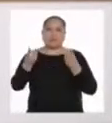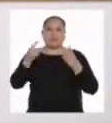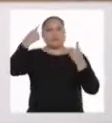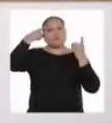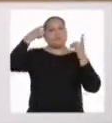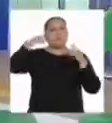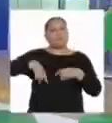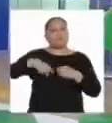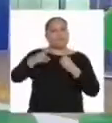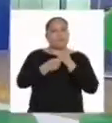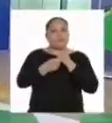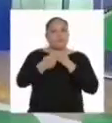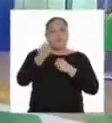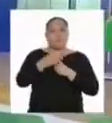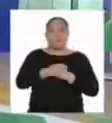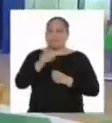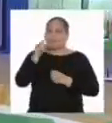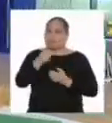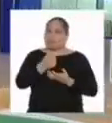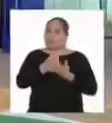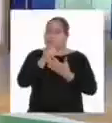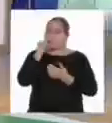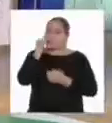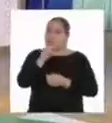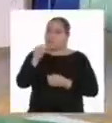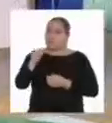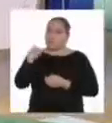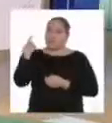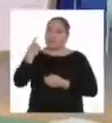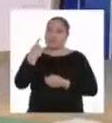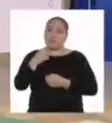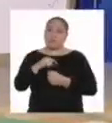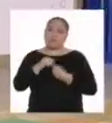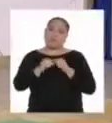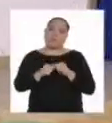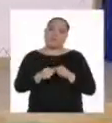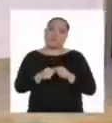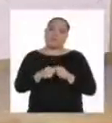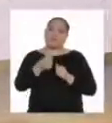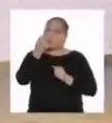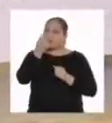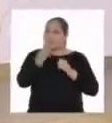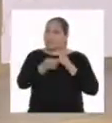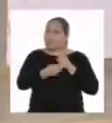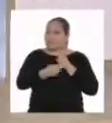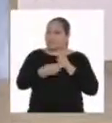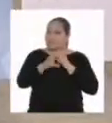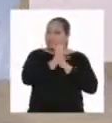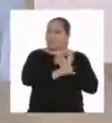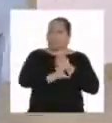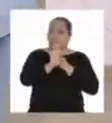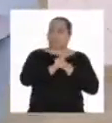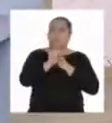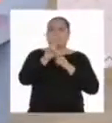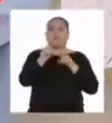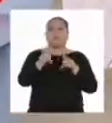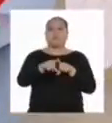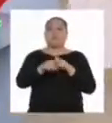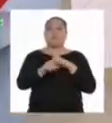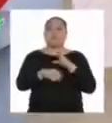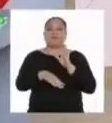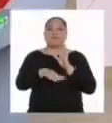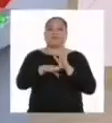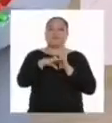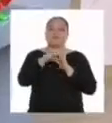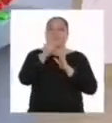decidamos ahorrar. Y la ventaja de eso es que no solo mantenemos nuestra platita segura, sino que también ganaremos